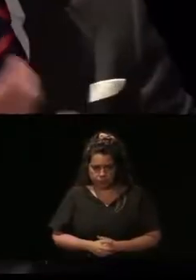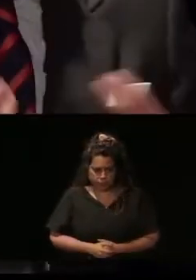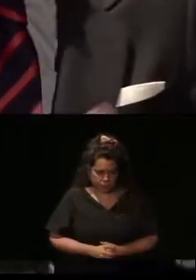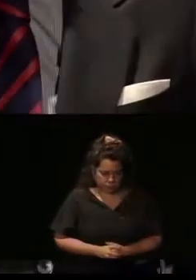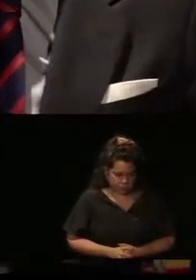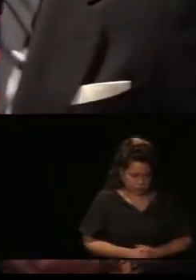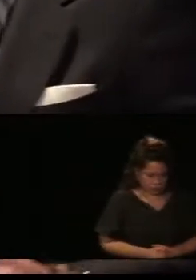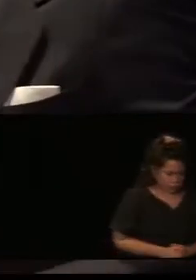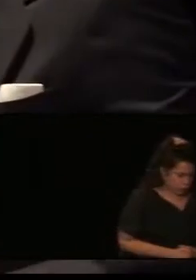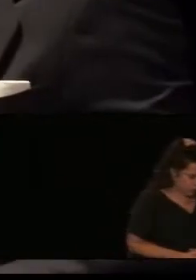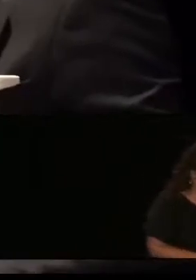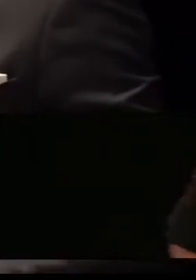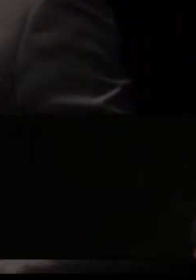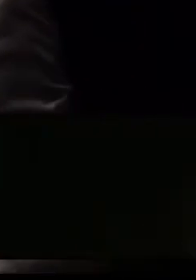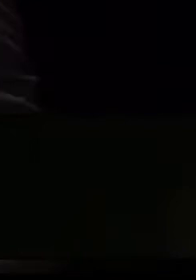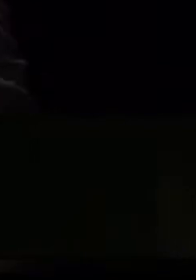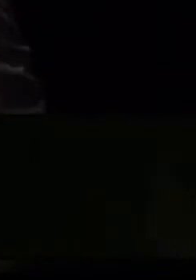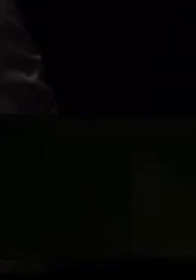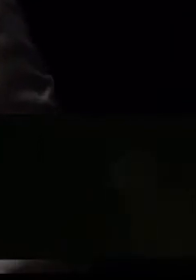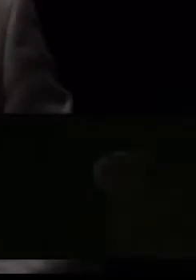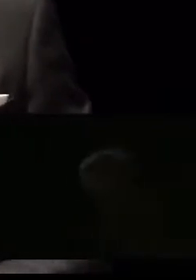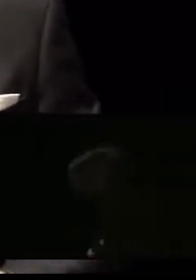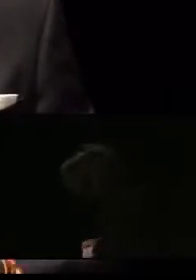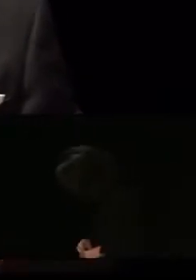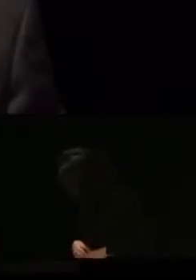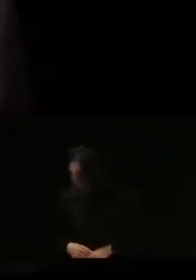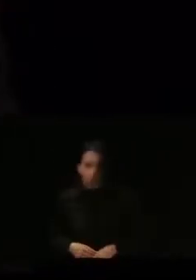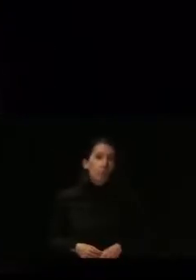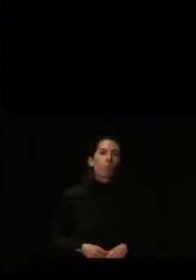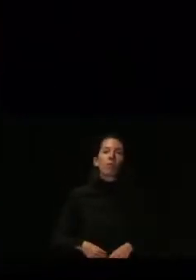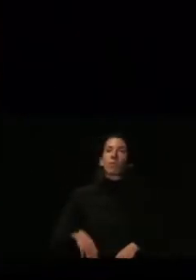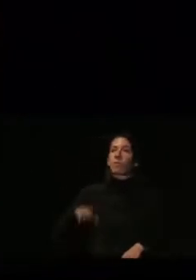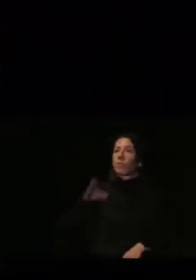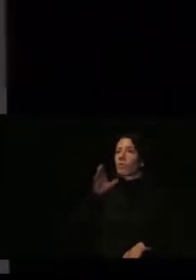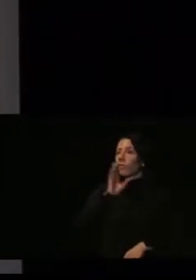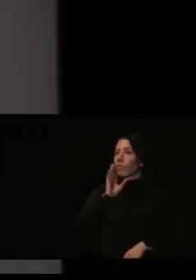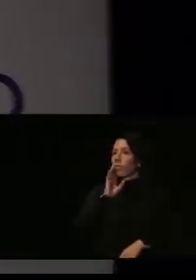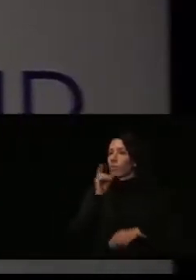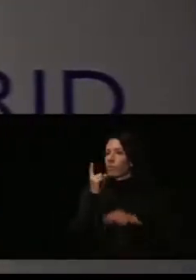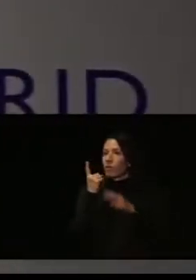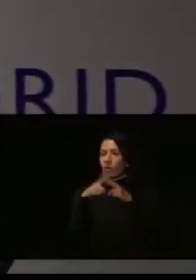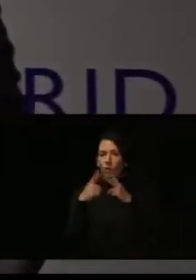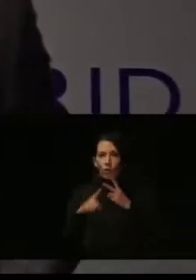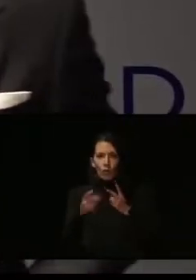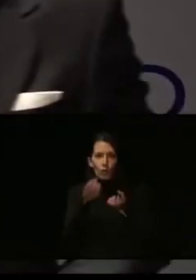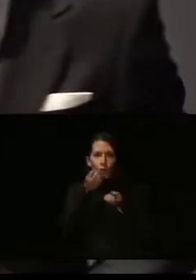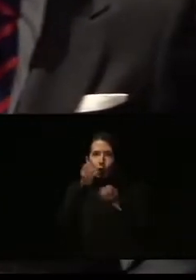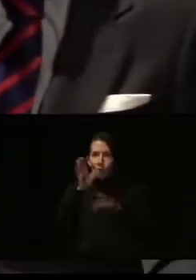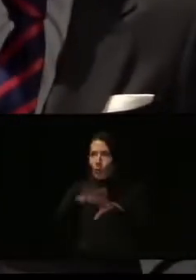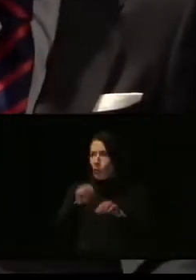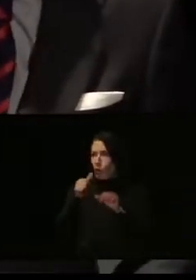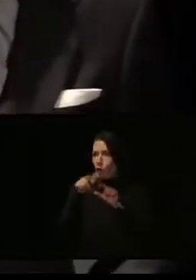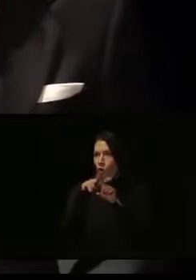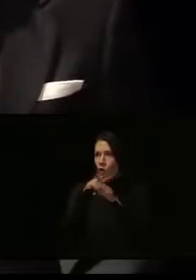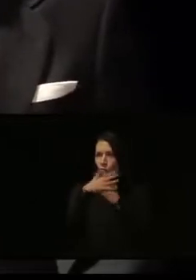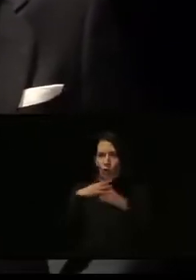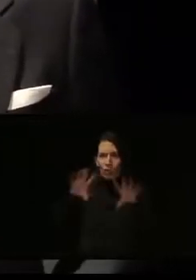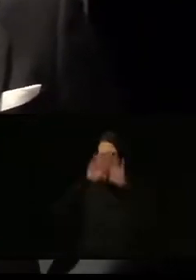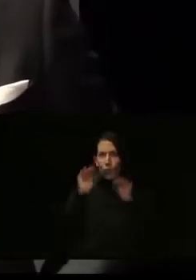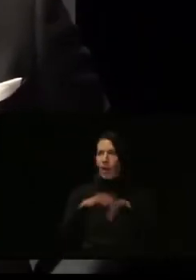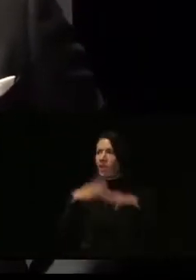Estos dos apuntes, simplemente, como inicio y como contexto de lo que hemos tratado de hacer con Madrid Talento.